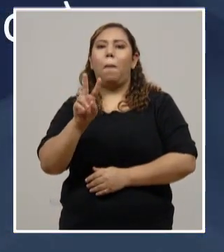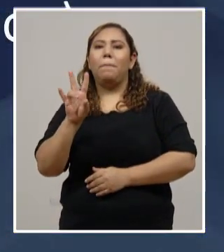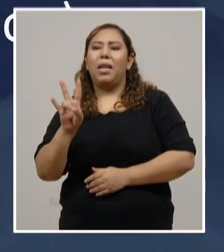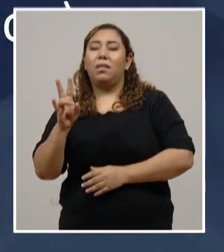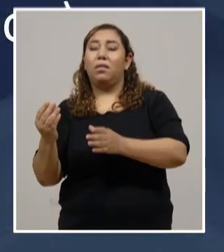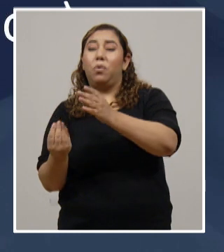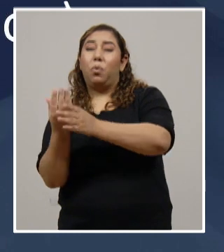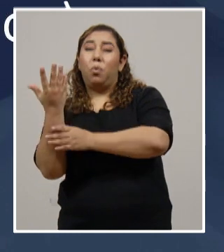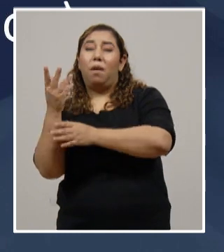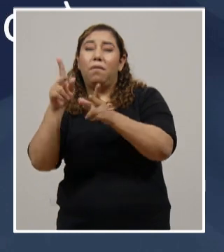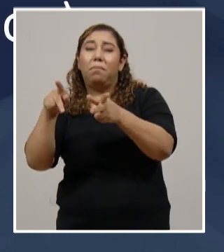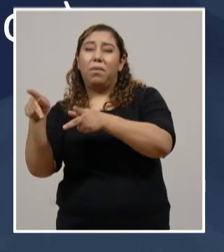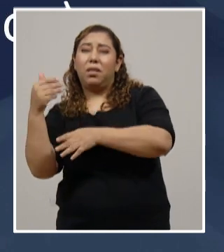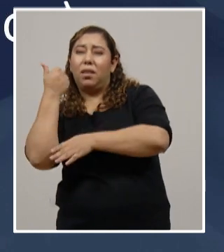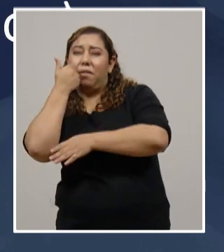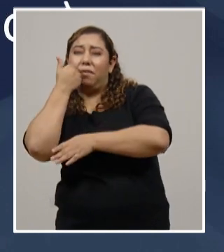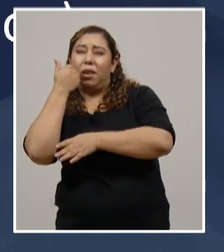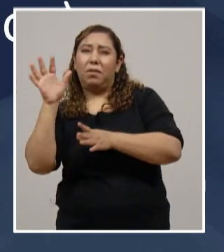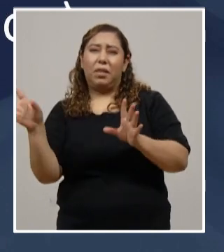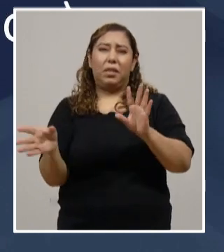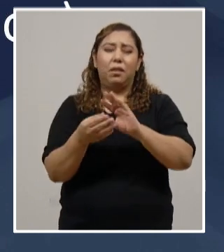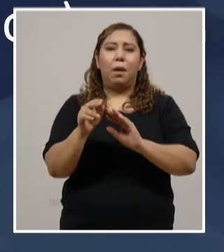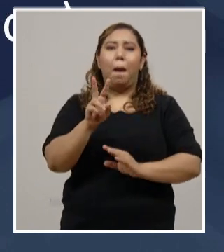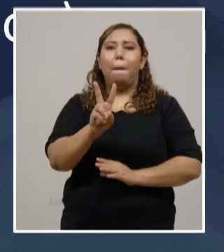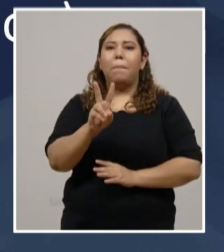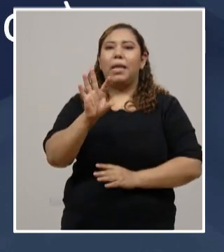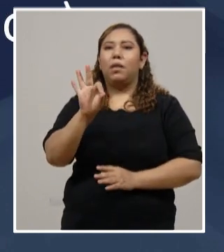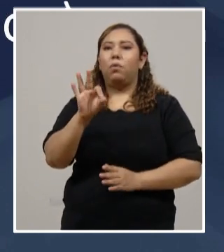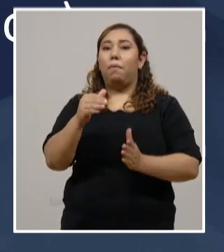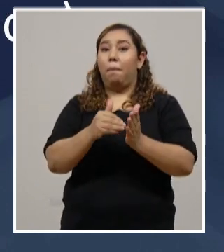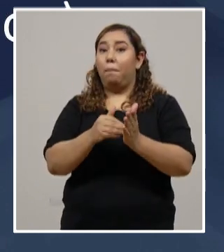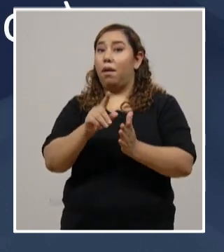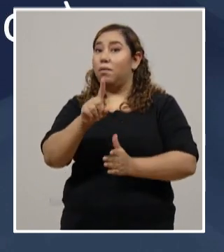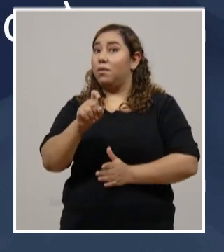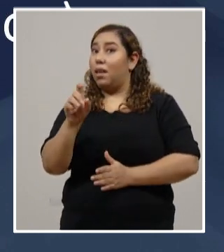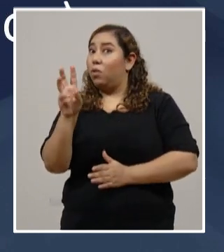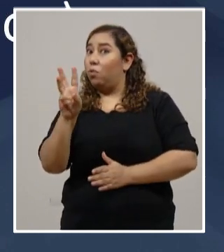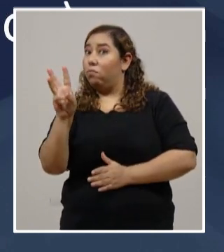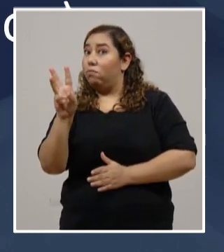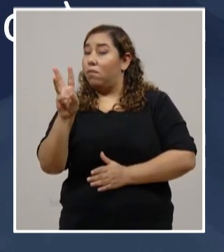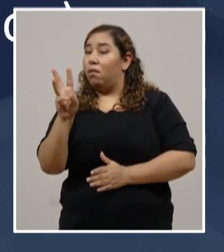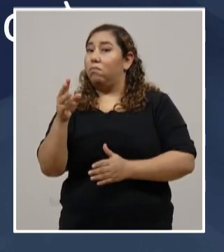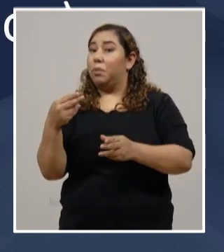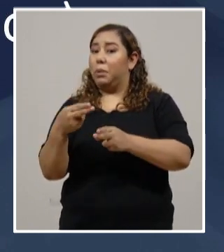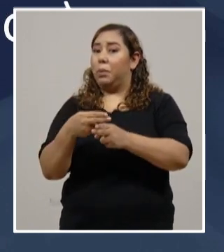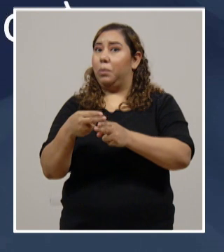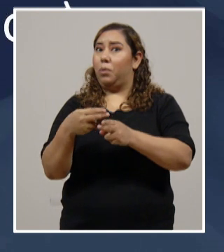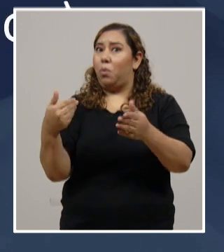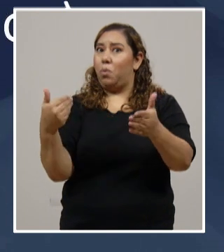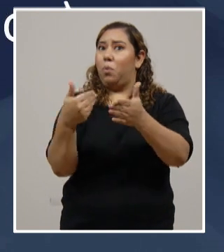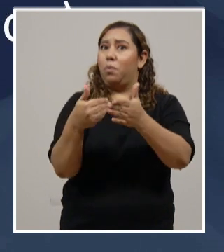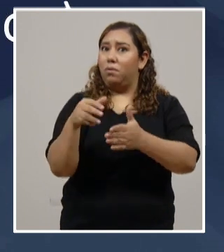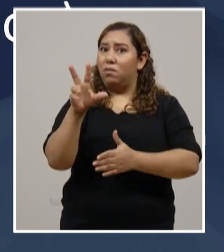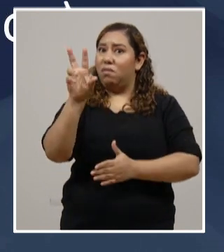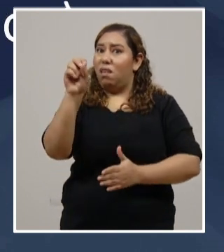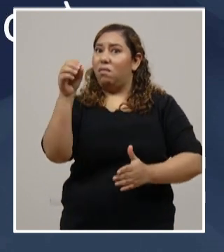nuevos casos, ya estamos cerca de 30.000. Tenemos 29.106 compatriotas que han dado positivo durante esta